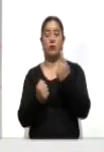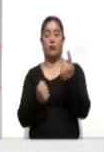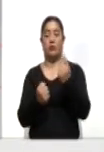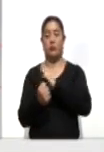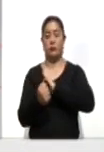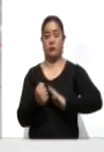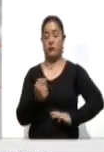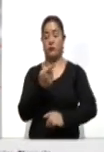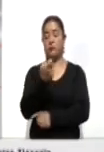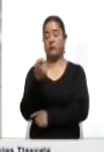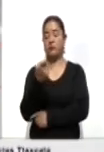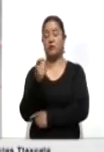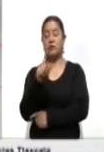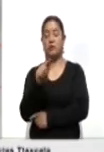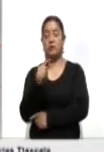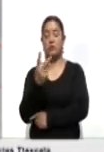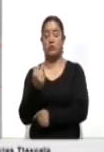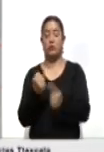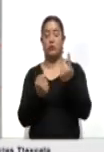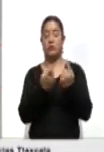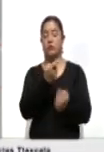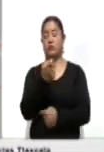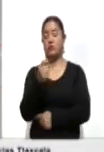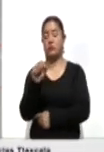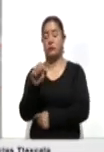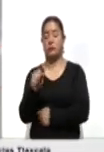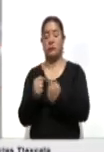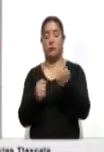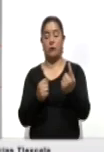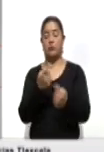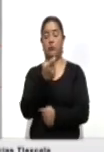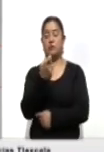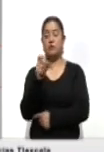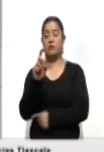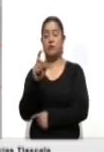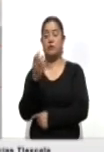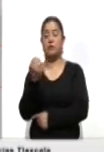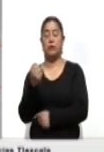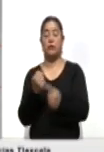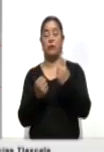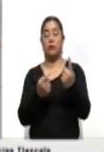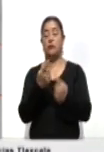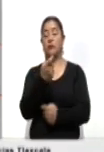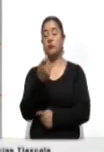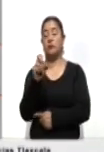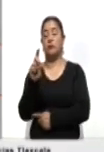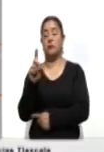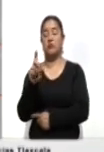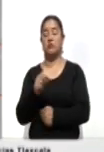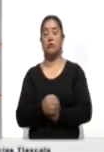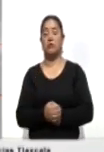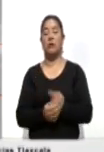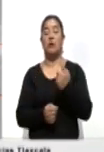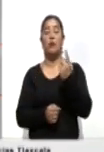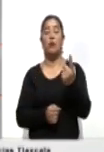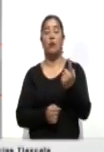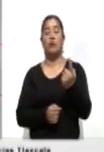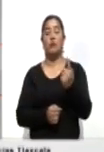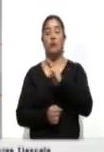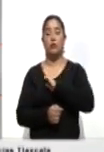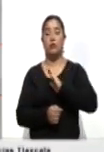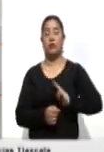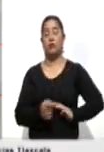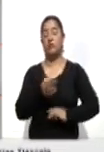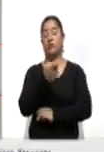172, Tepetitla 160, Xaltocan 139, Tenancingo 130, Nanacamilpa Alcanzolo